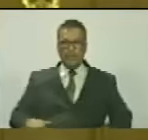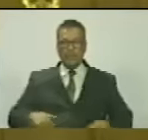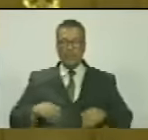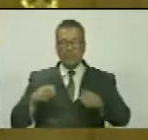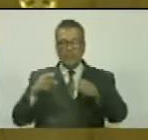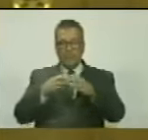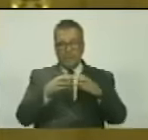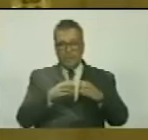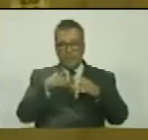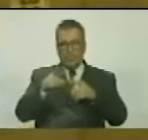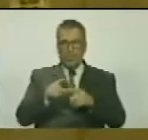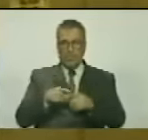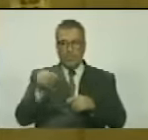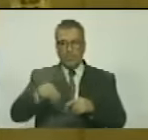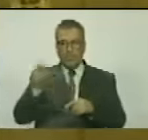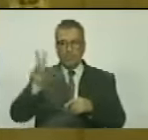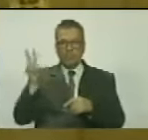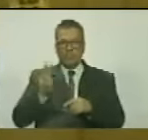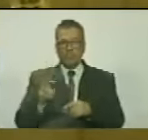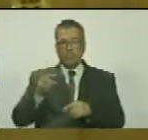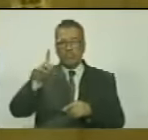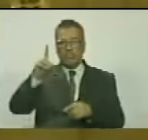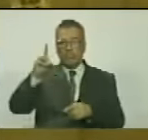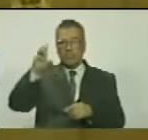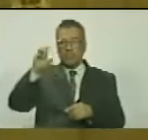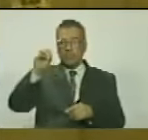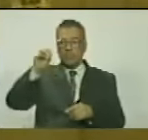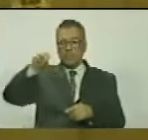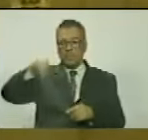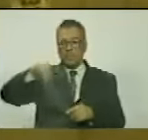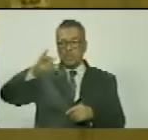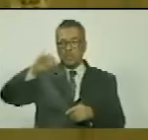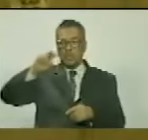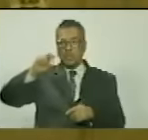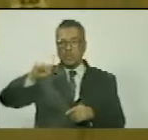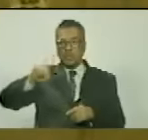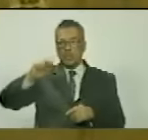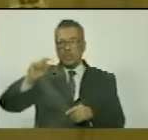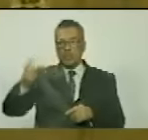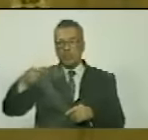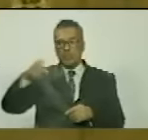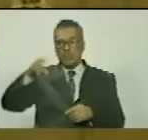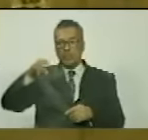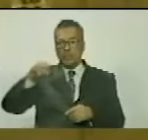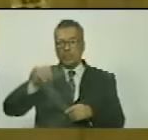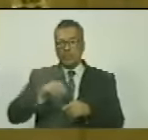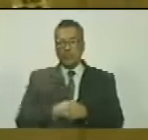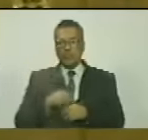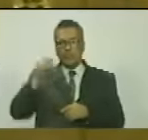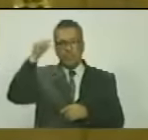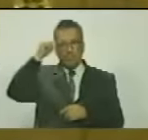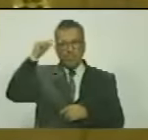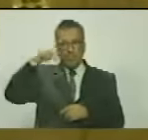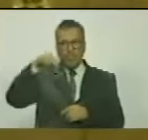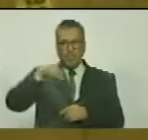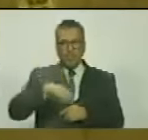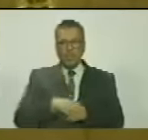ejército de Venezuela, Domingo Antonio Sifontes Velázquez, hoy,